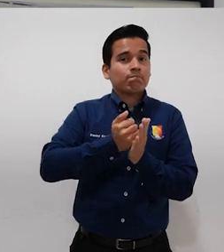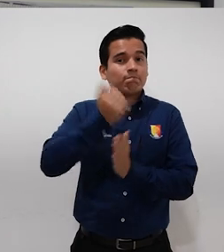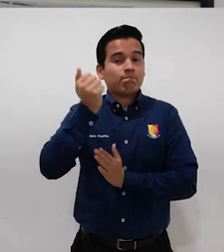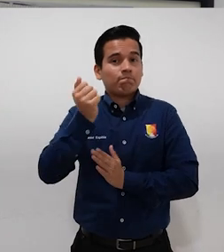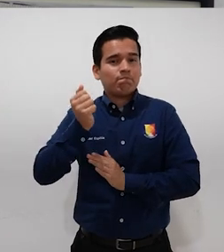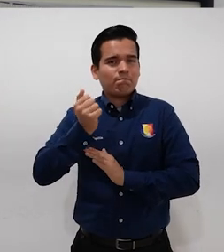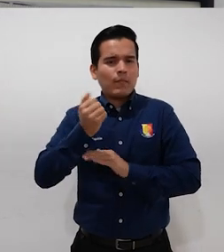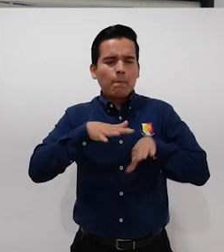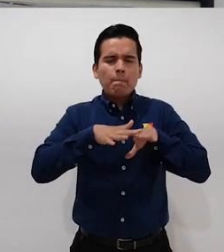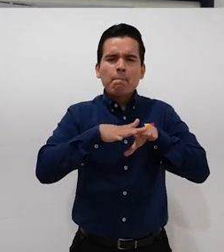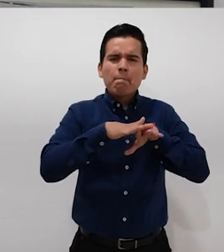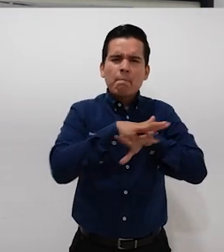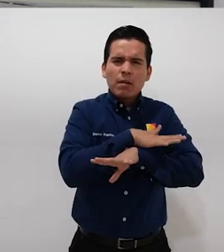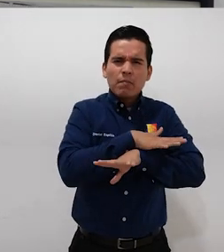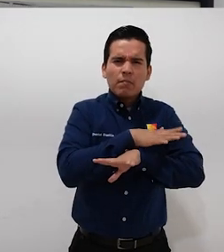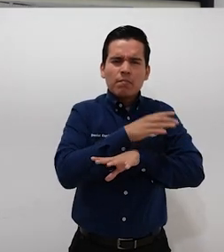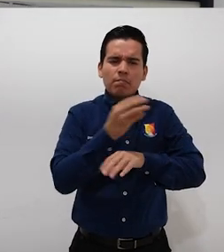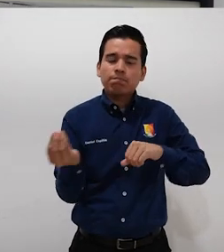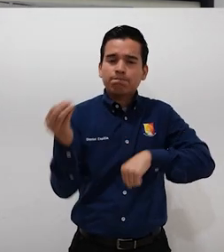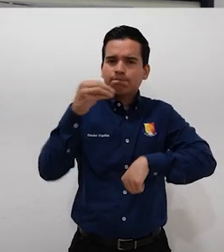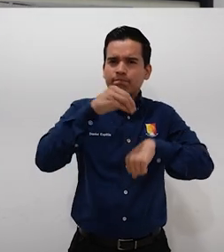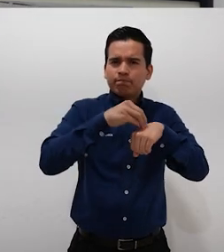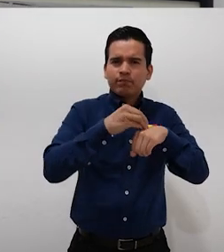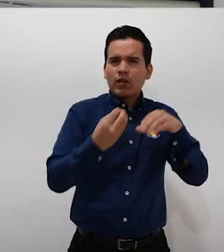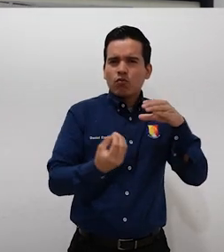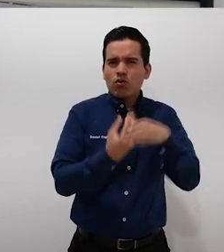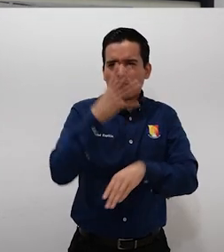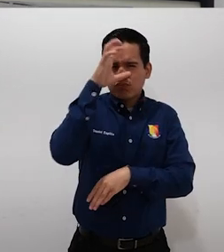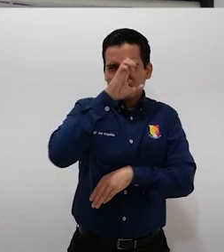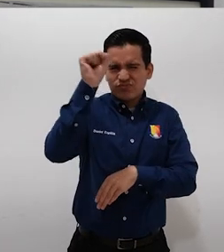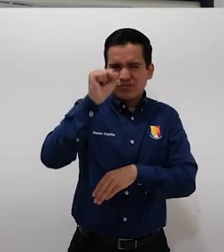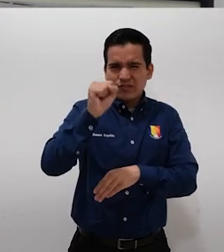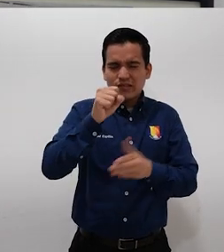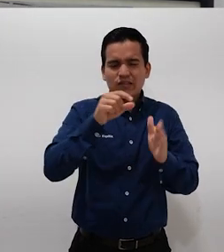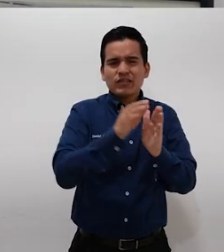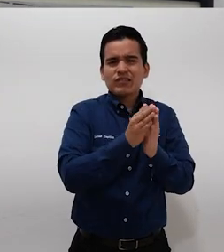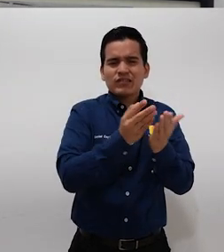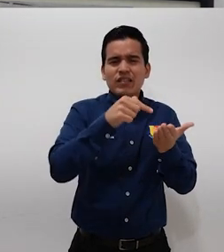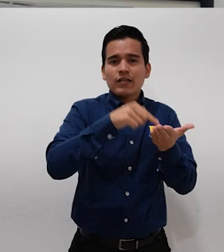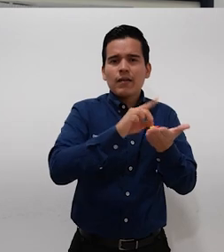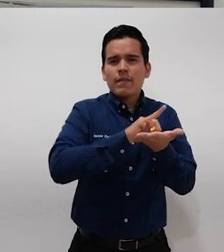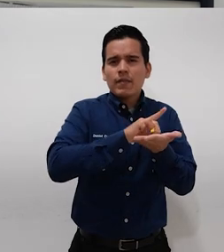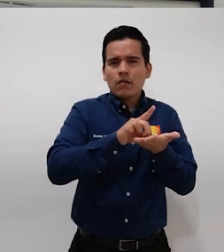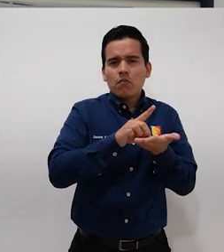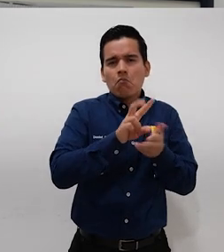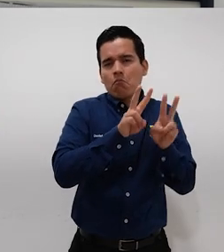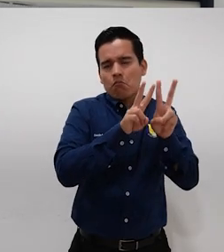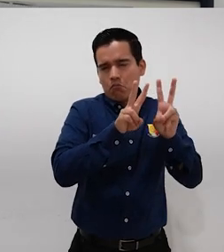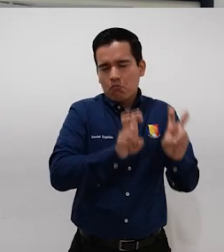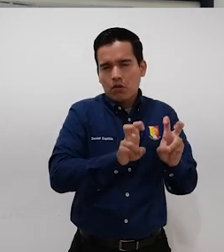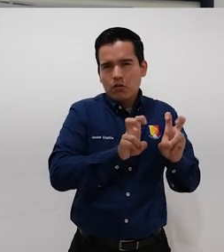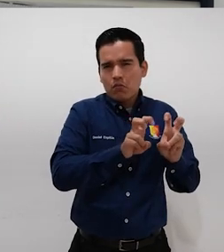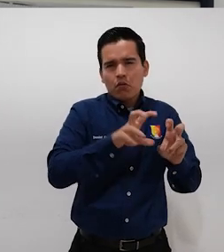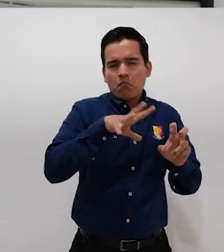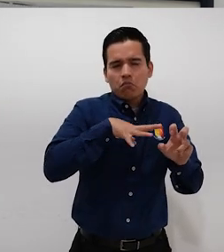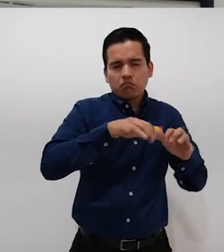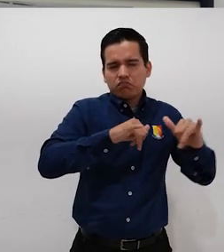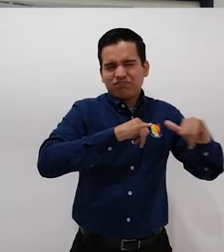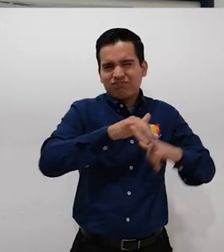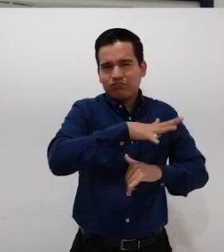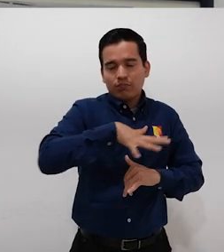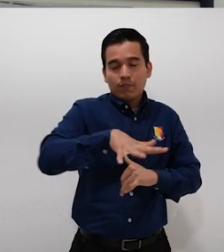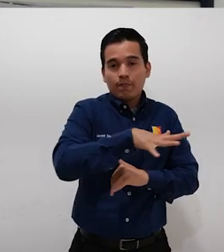modificar e incorporar nuevos conceptos al catálogo de derechos en materia de tenencia de la tierra.